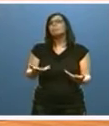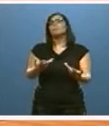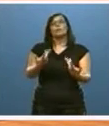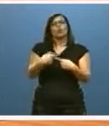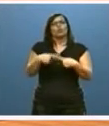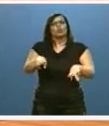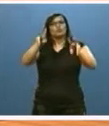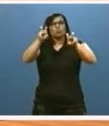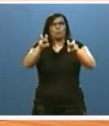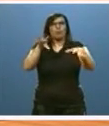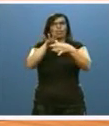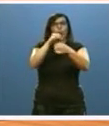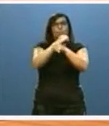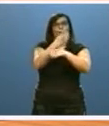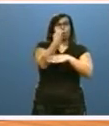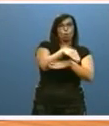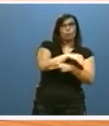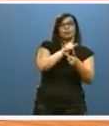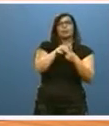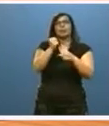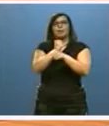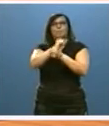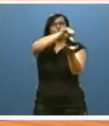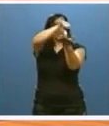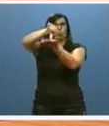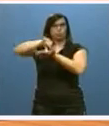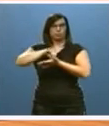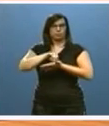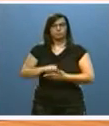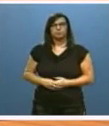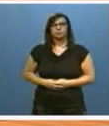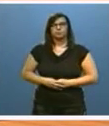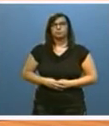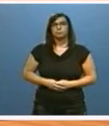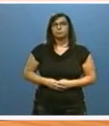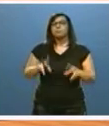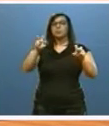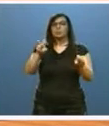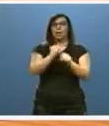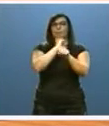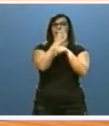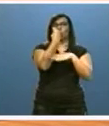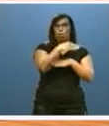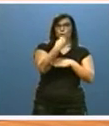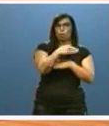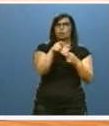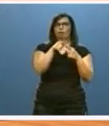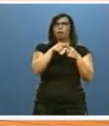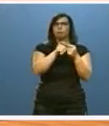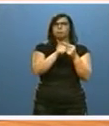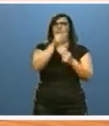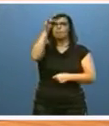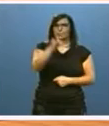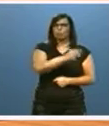impulsadas en relación al empleo joven y al empleo local. En el caso del empleo joven, el notable aumento del